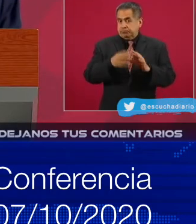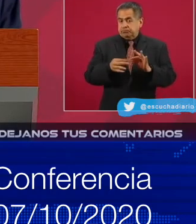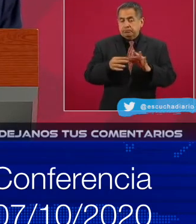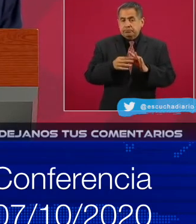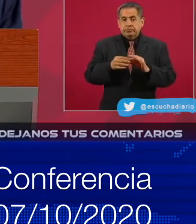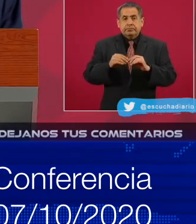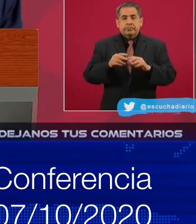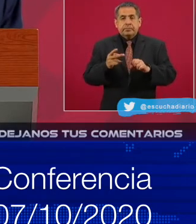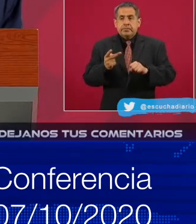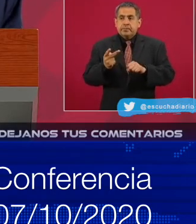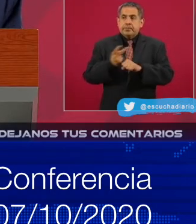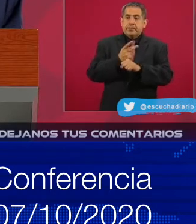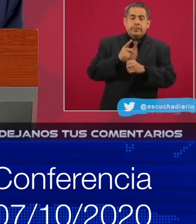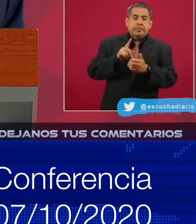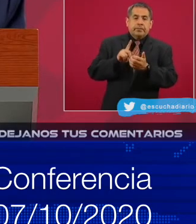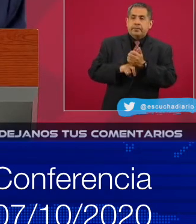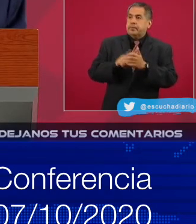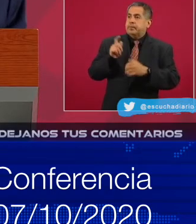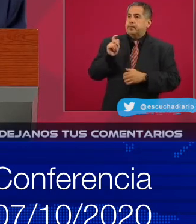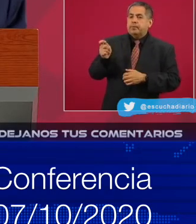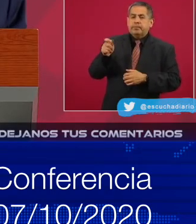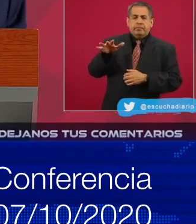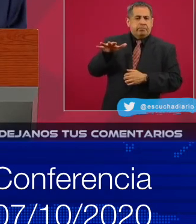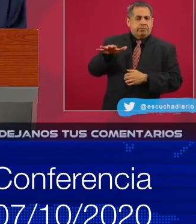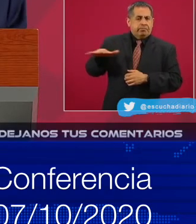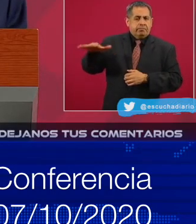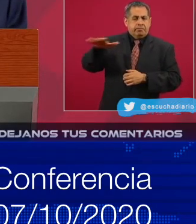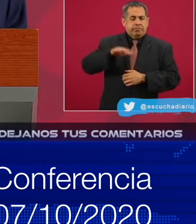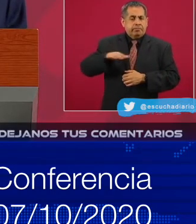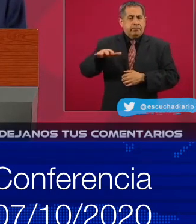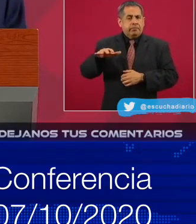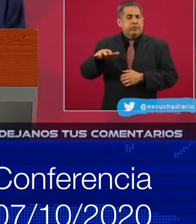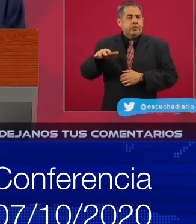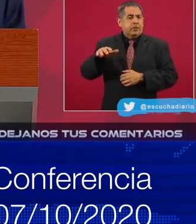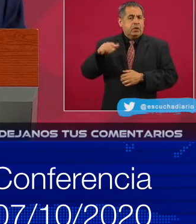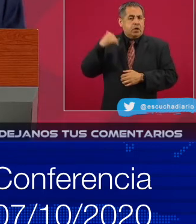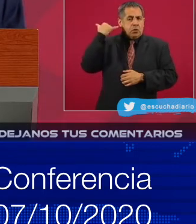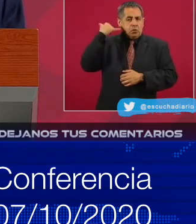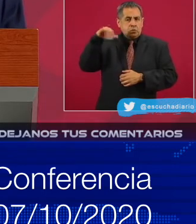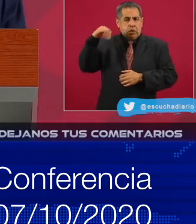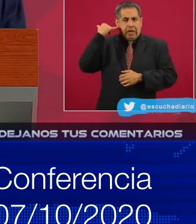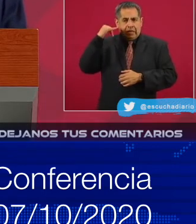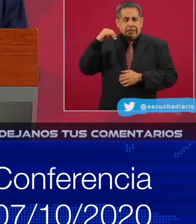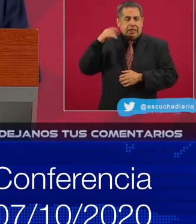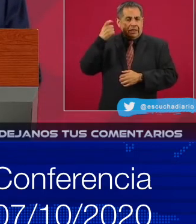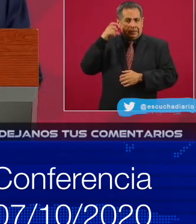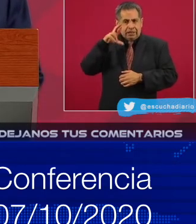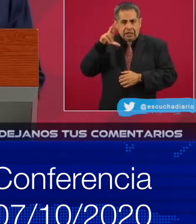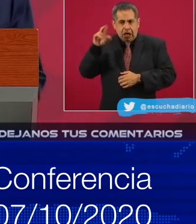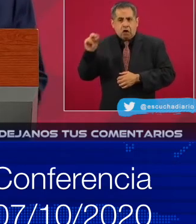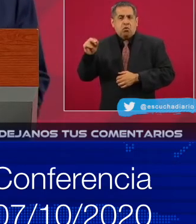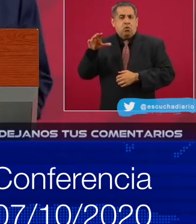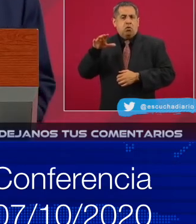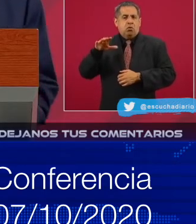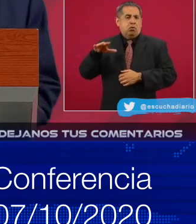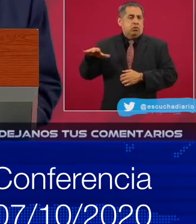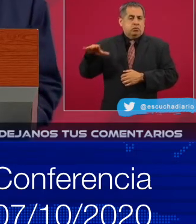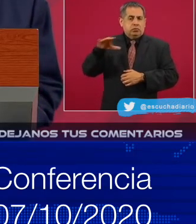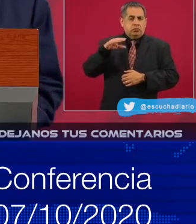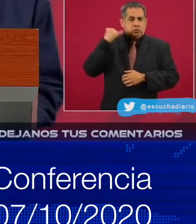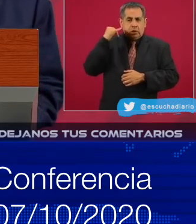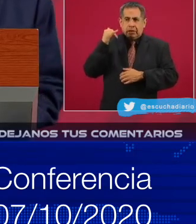está sucediendo en la península de Yucatán, en Quintana Roo y en